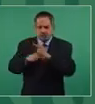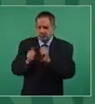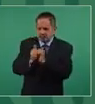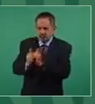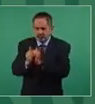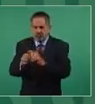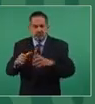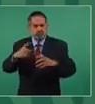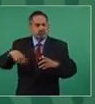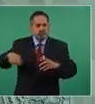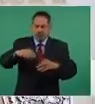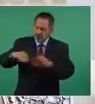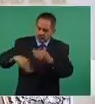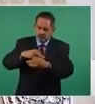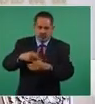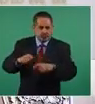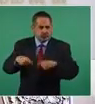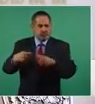todos tengan